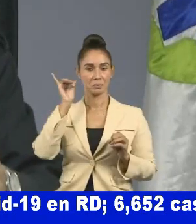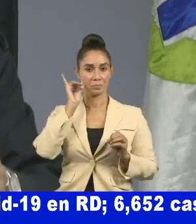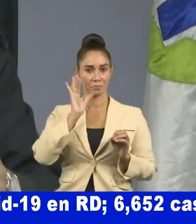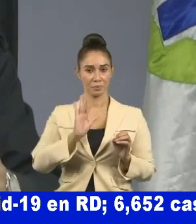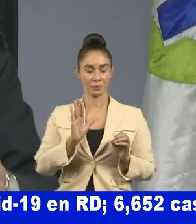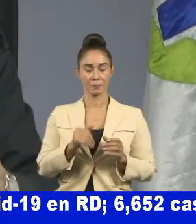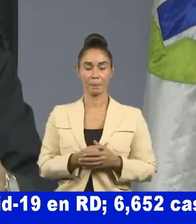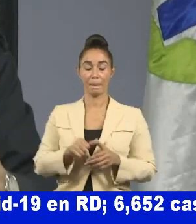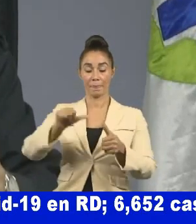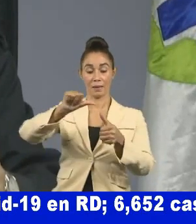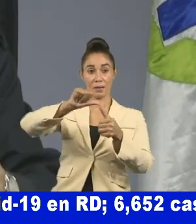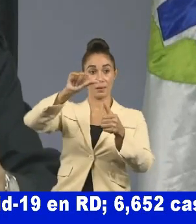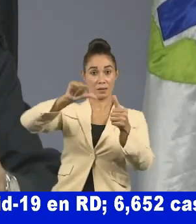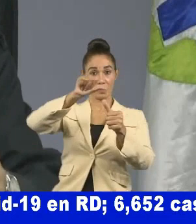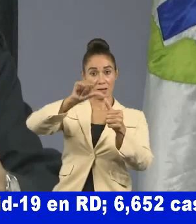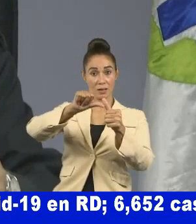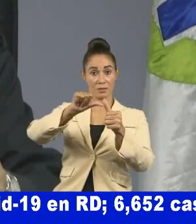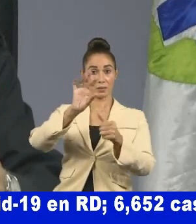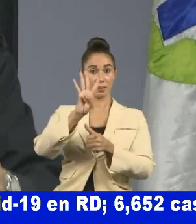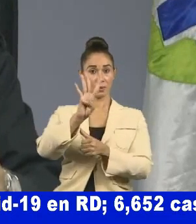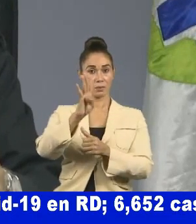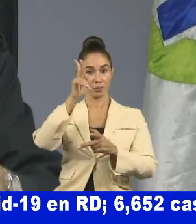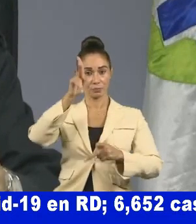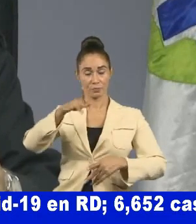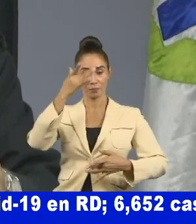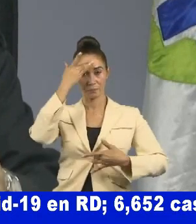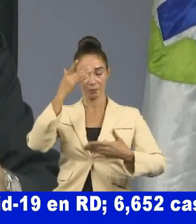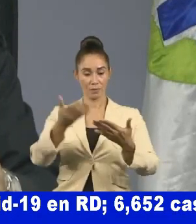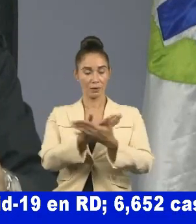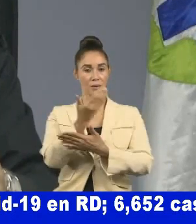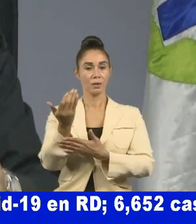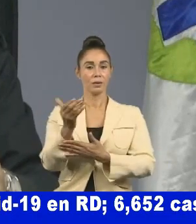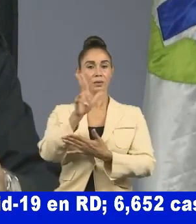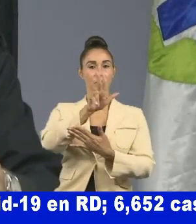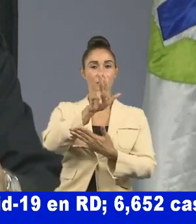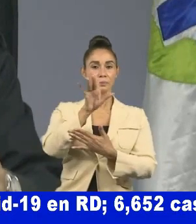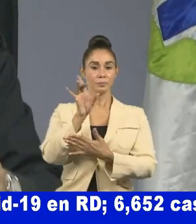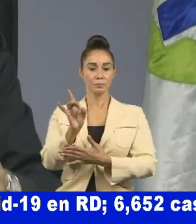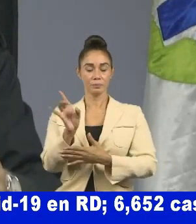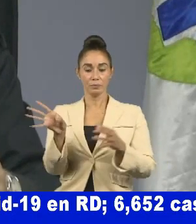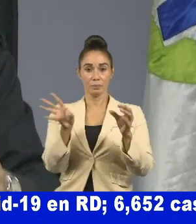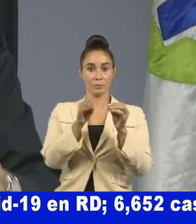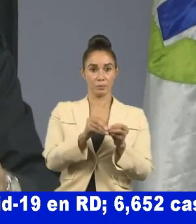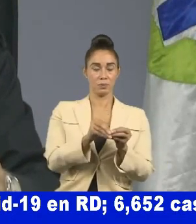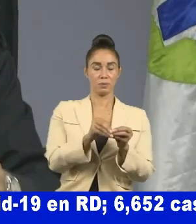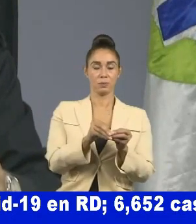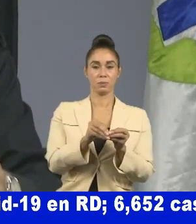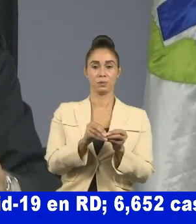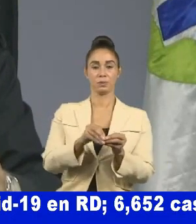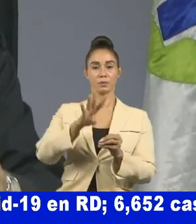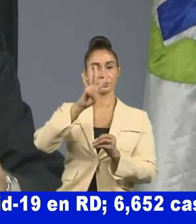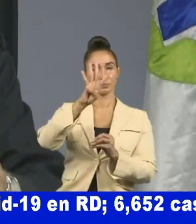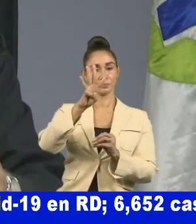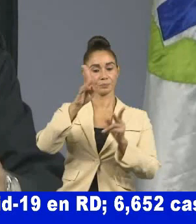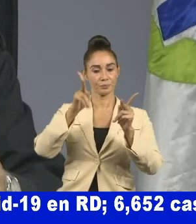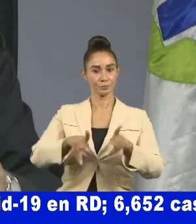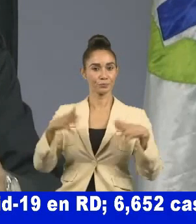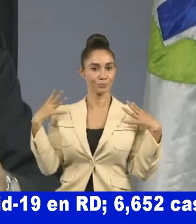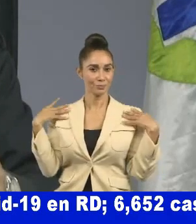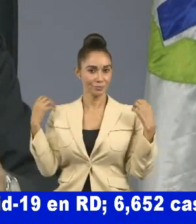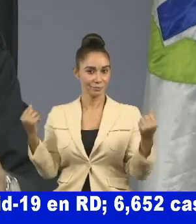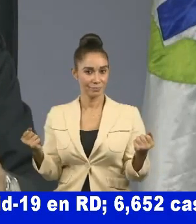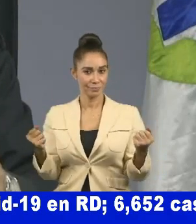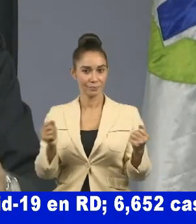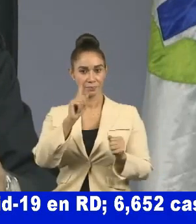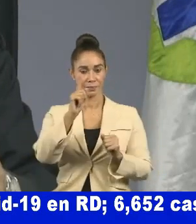Azua 4 casos nuevos 38 acumulados 4 recuperados